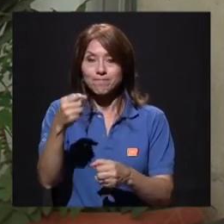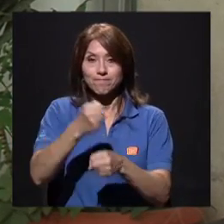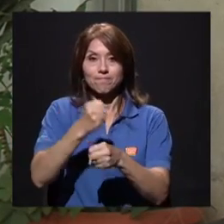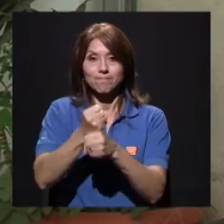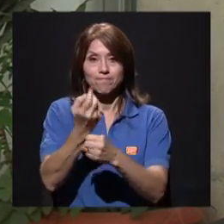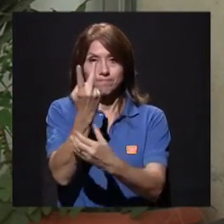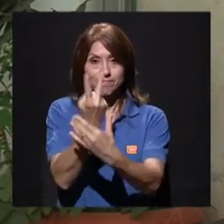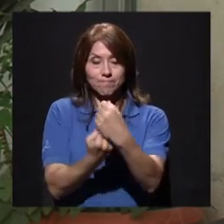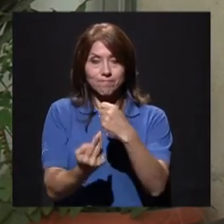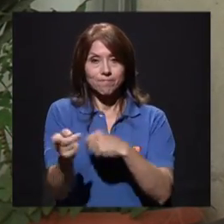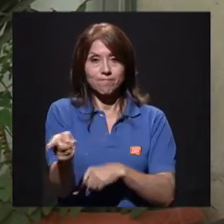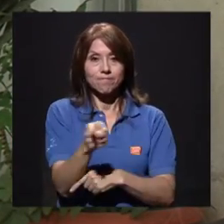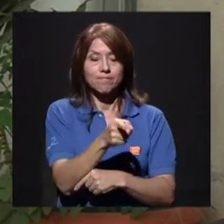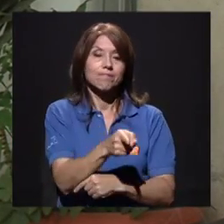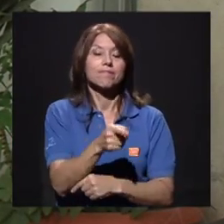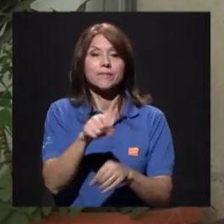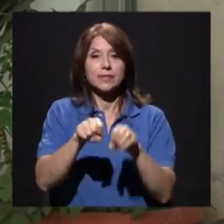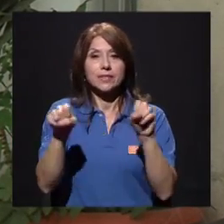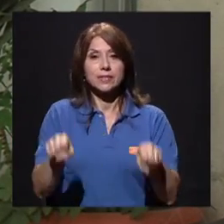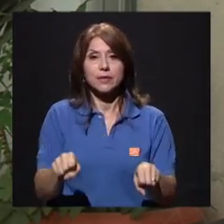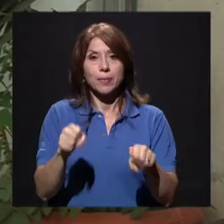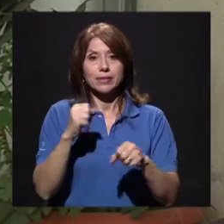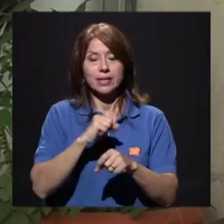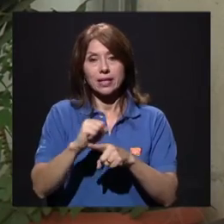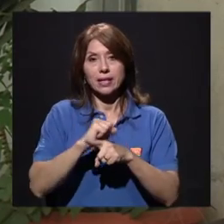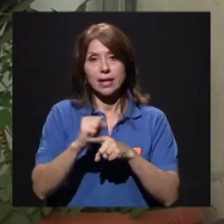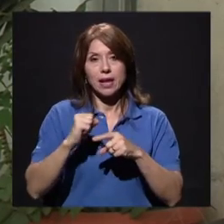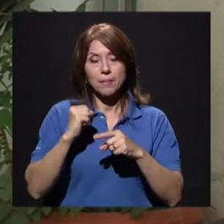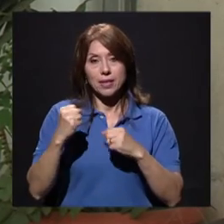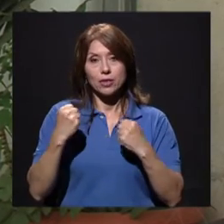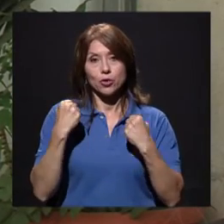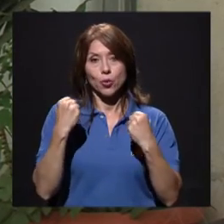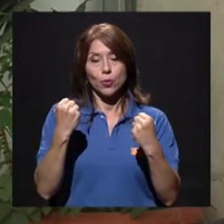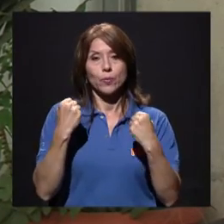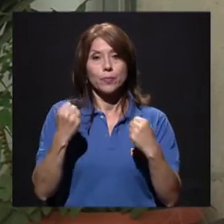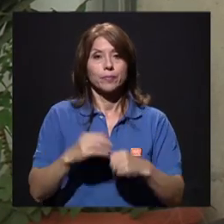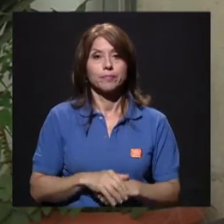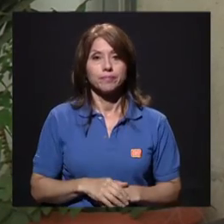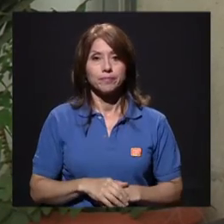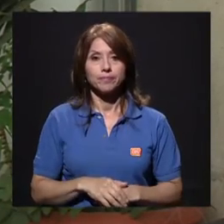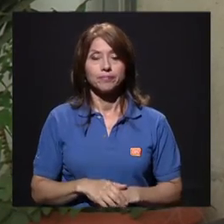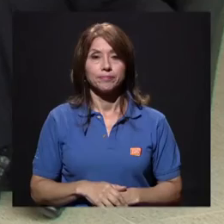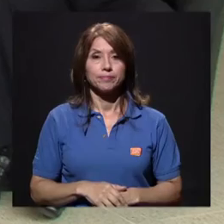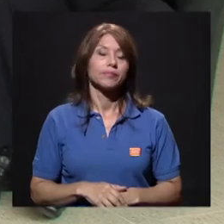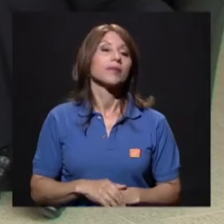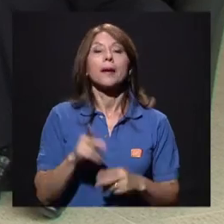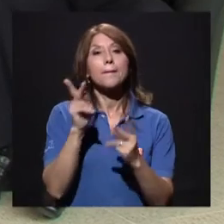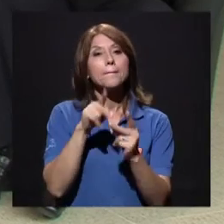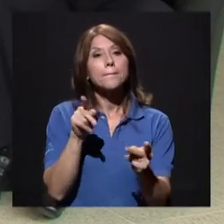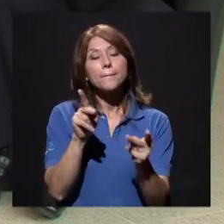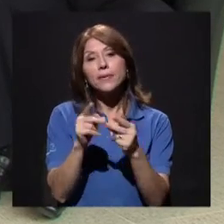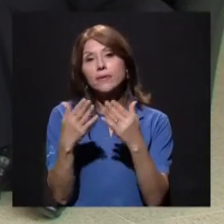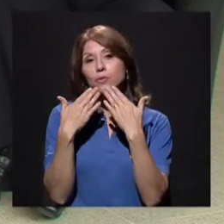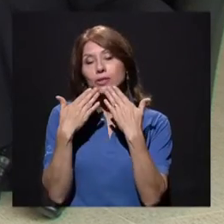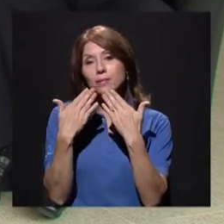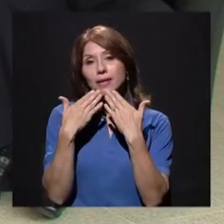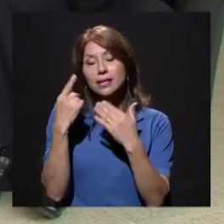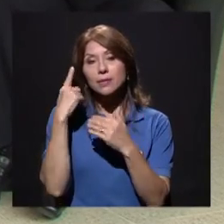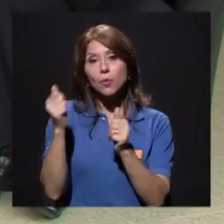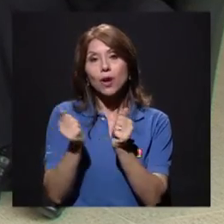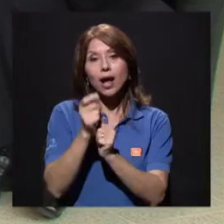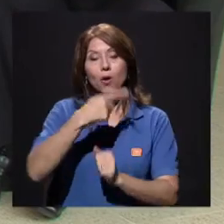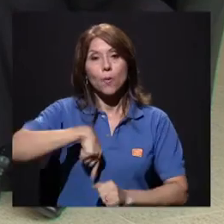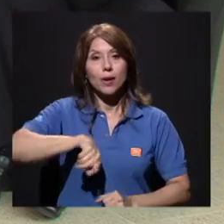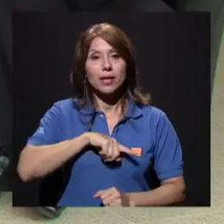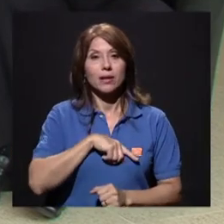utilizando esos dos sistemas de entrenamiento. Perfecto. Bueno, muchísimas gracias, profesor,